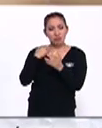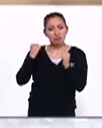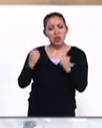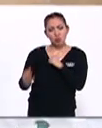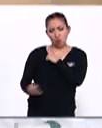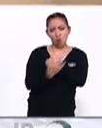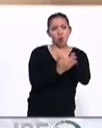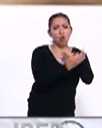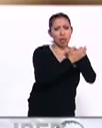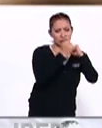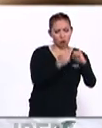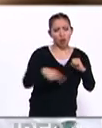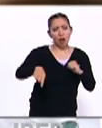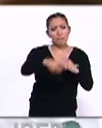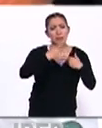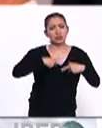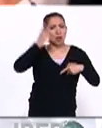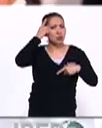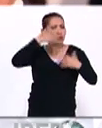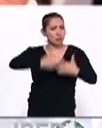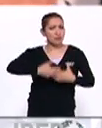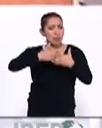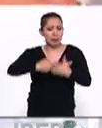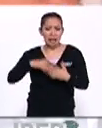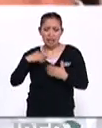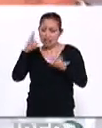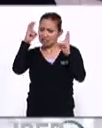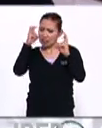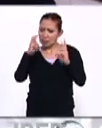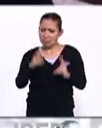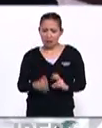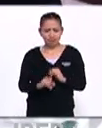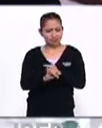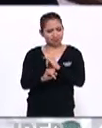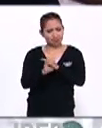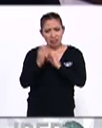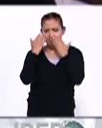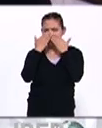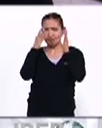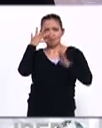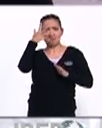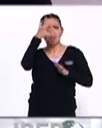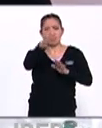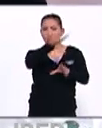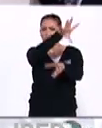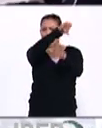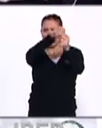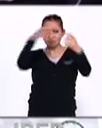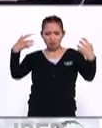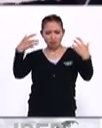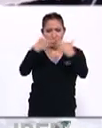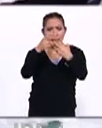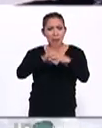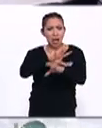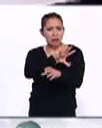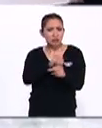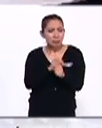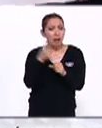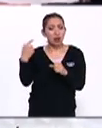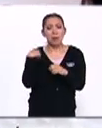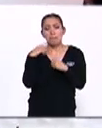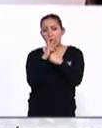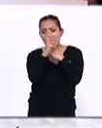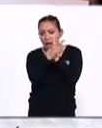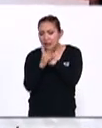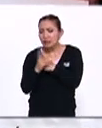seguridad, da garantías a los inversionistas y con una agenda digital y una visión de una integración más completa de